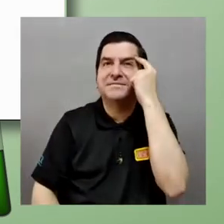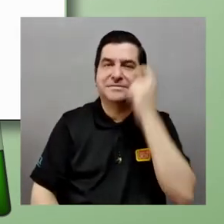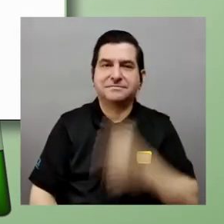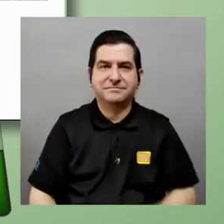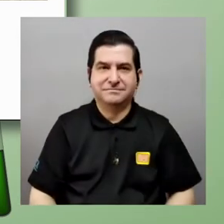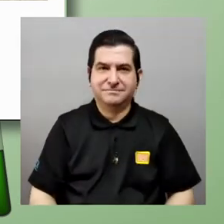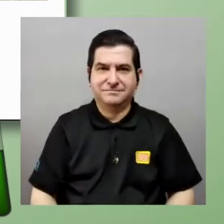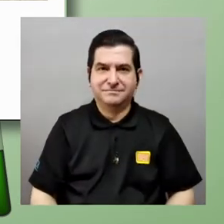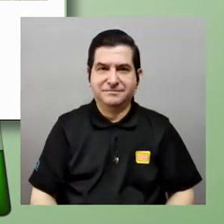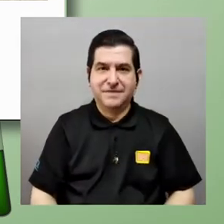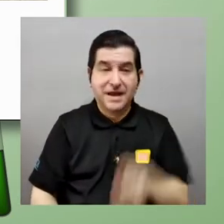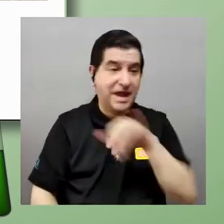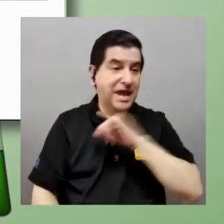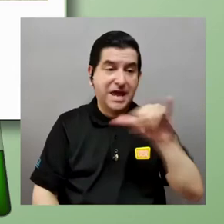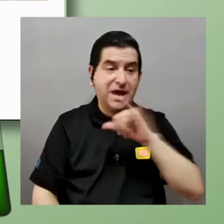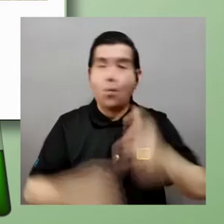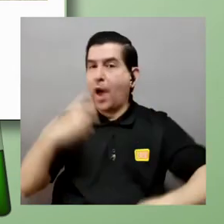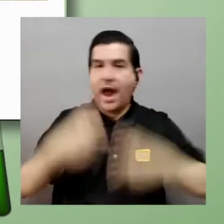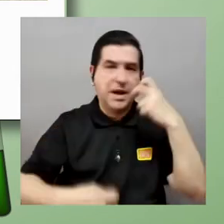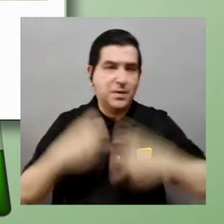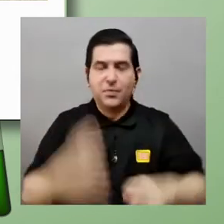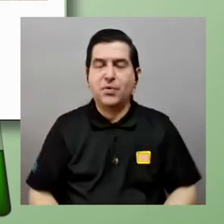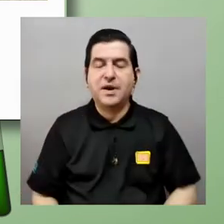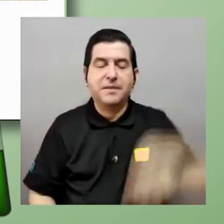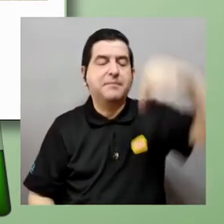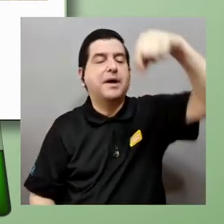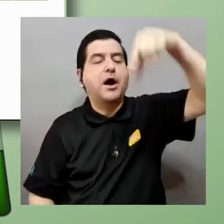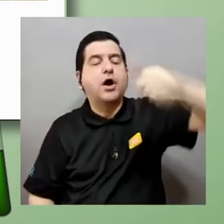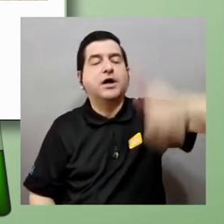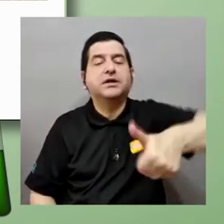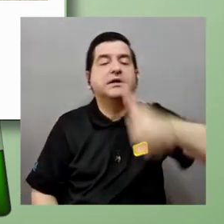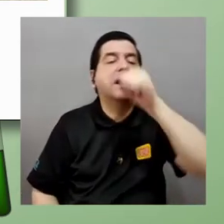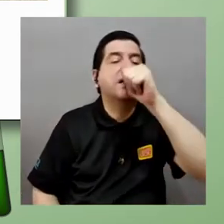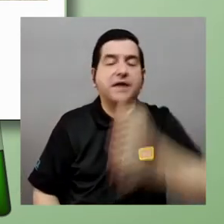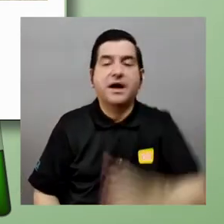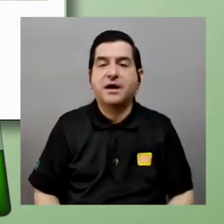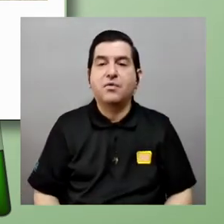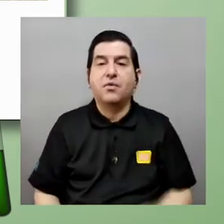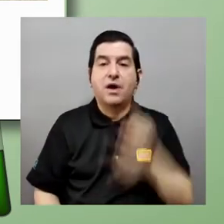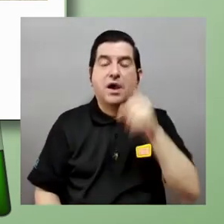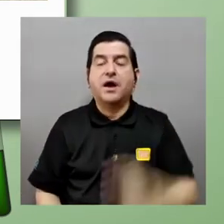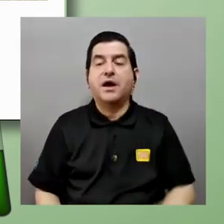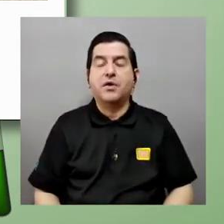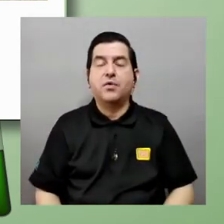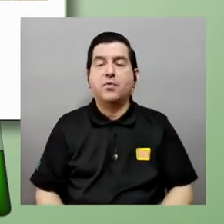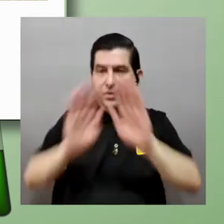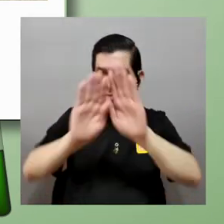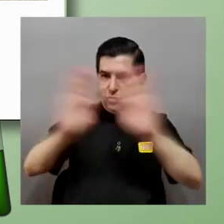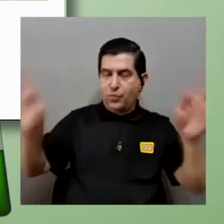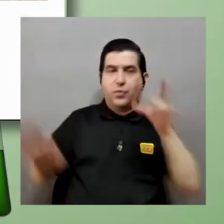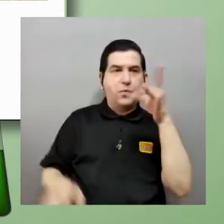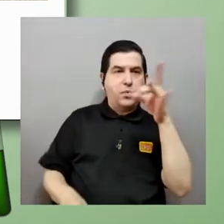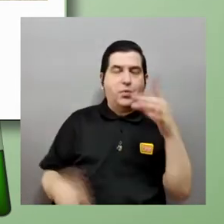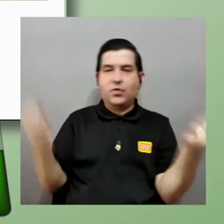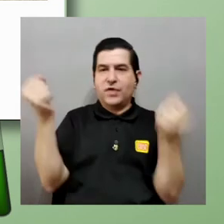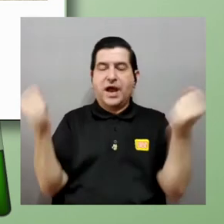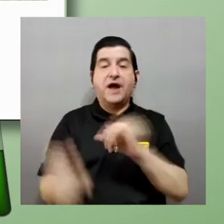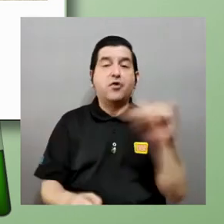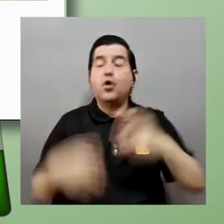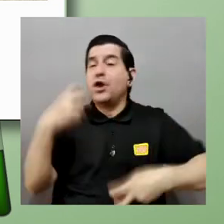piensen que este es el mismo problema de una gota de agua en el parabrisas de un carro